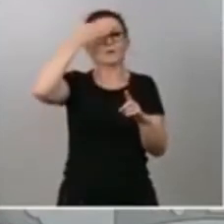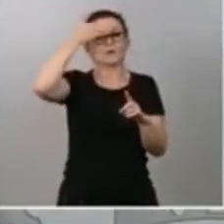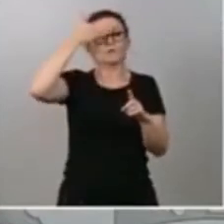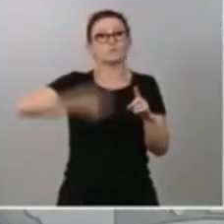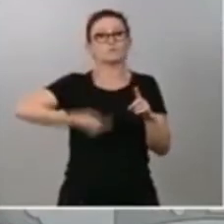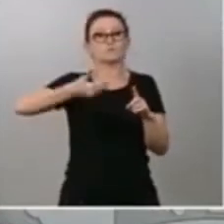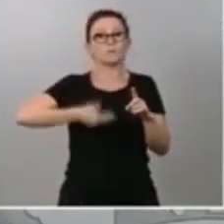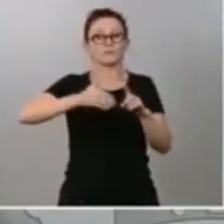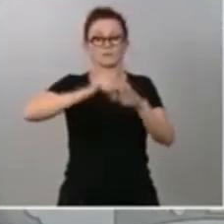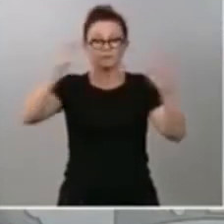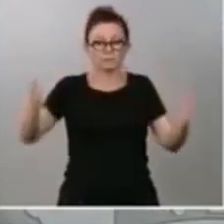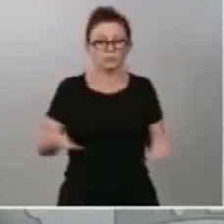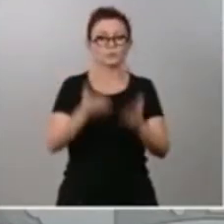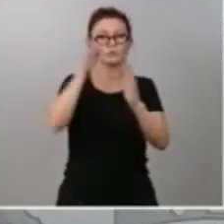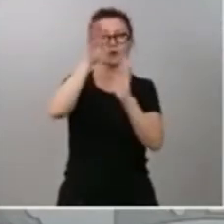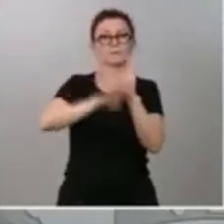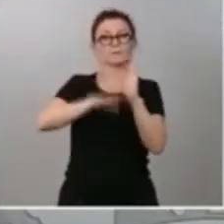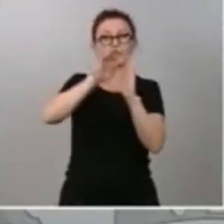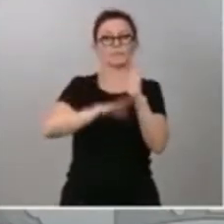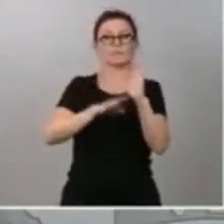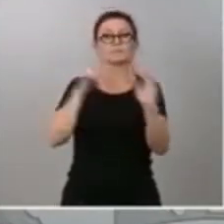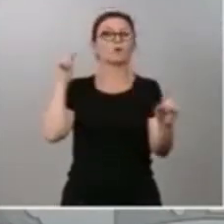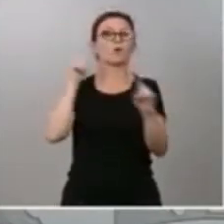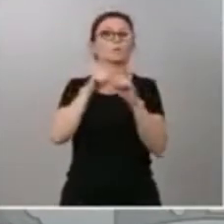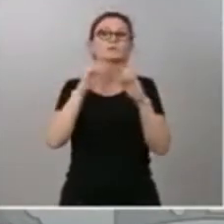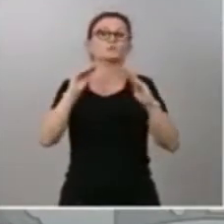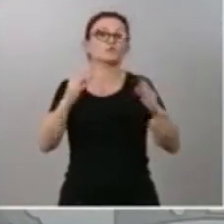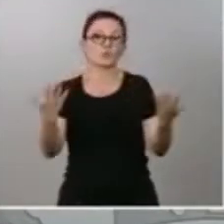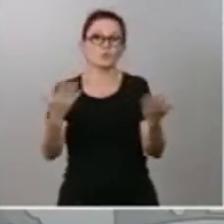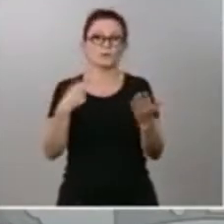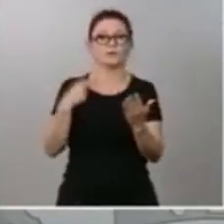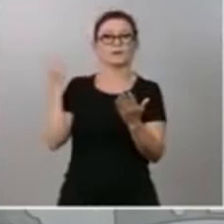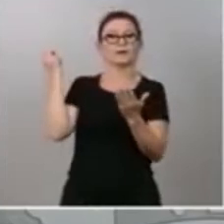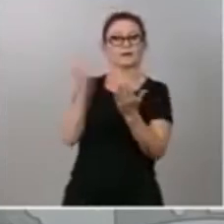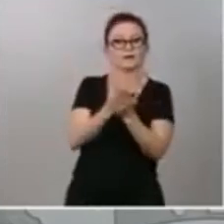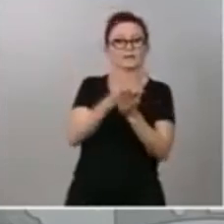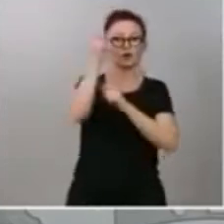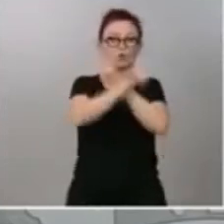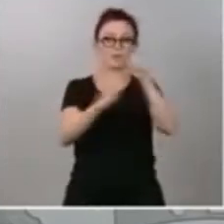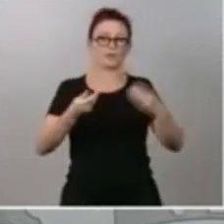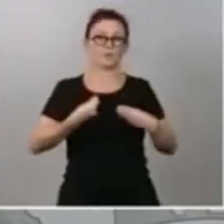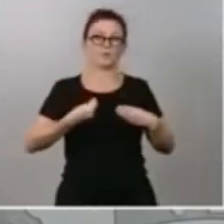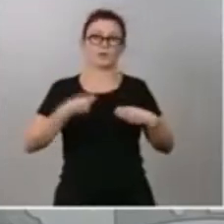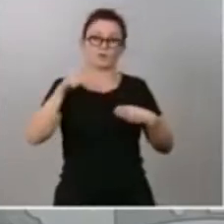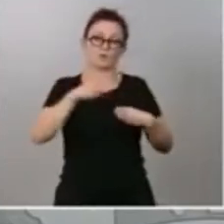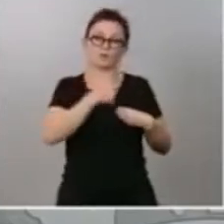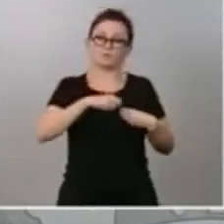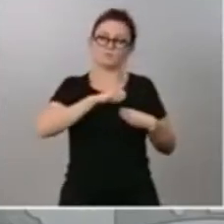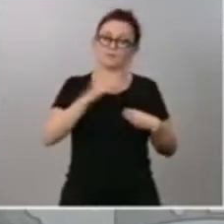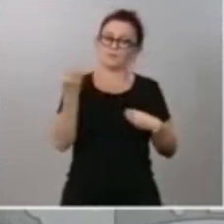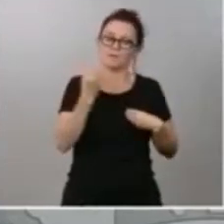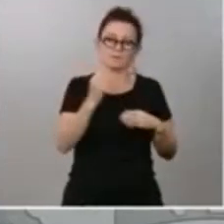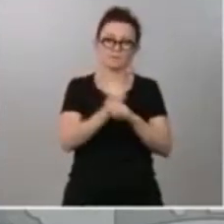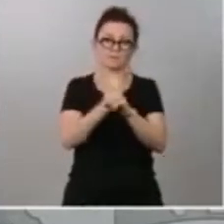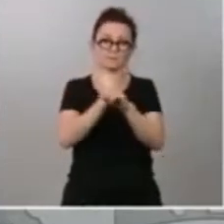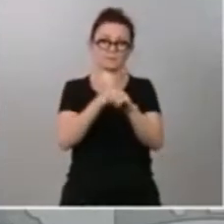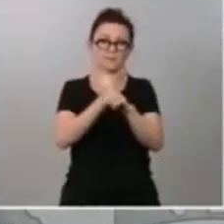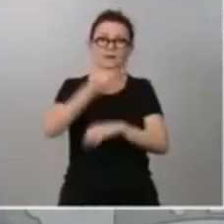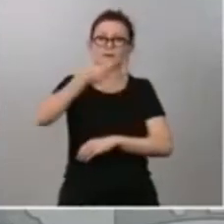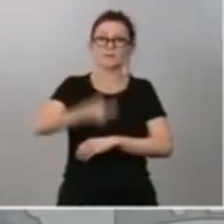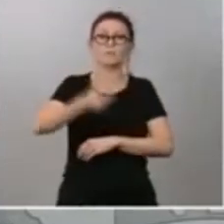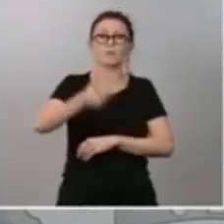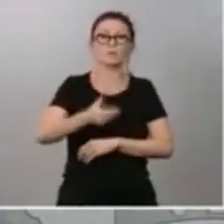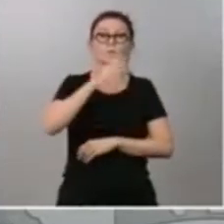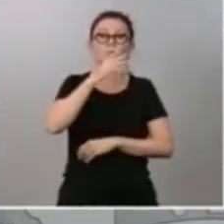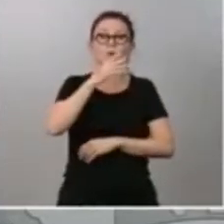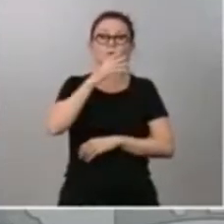medidas tendentes a abordar el reto demográfico pendiente de nuestro país. Una medida de gran alcance económico, social,